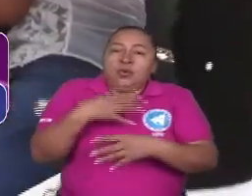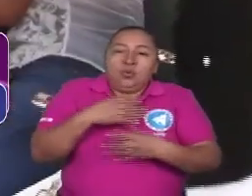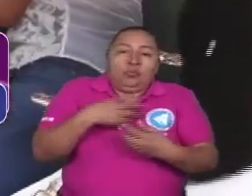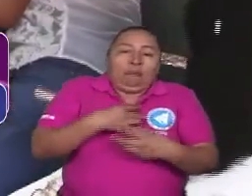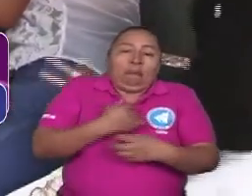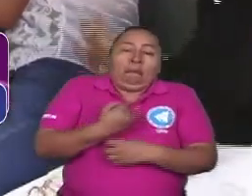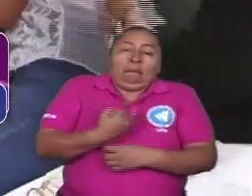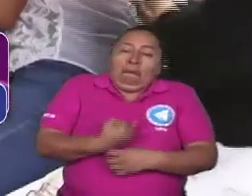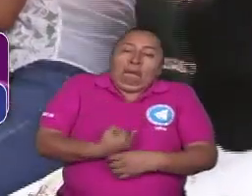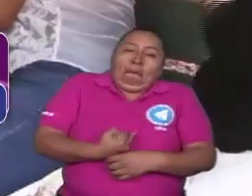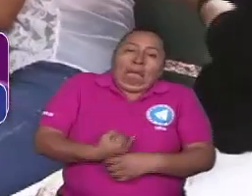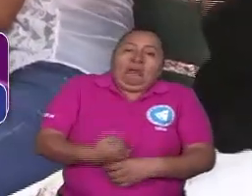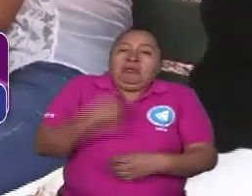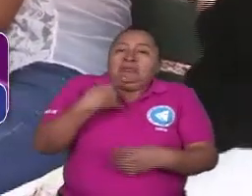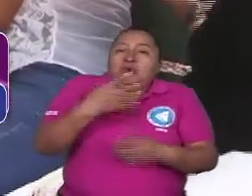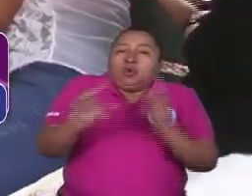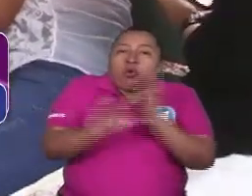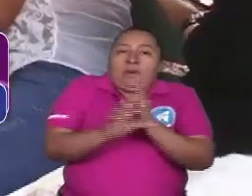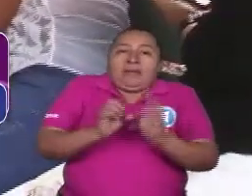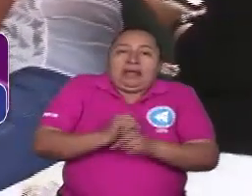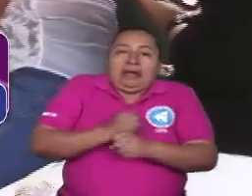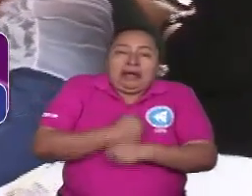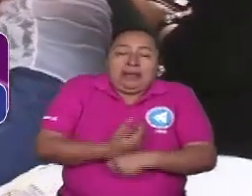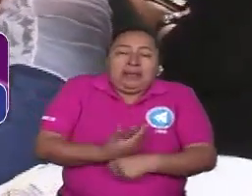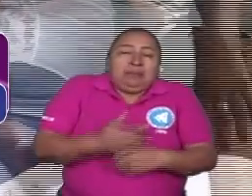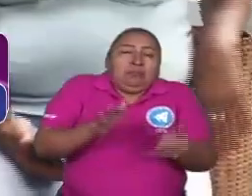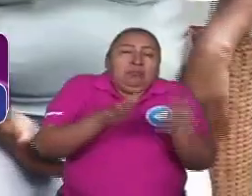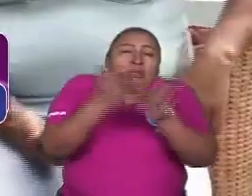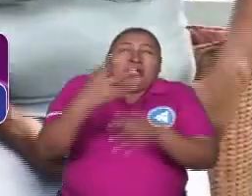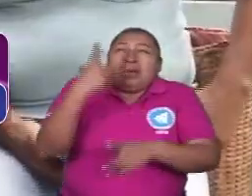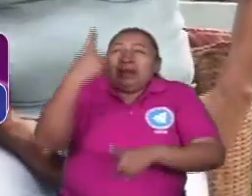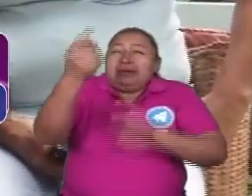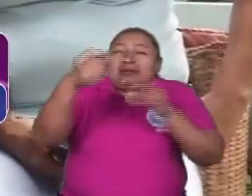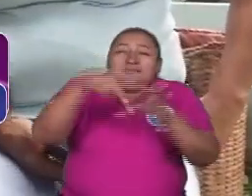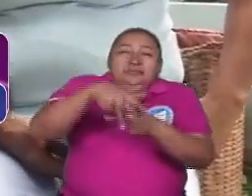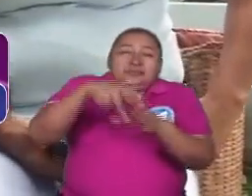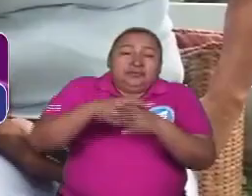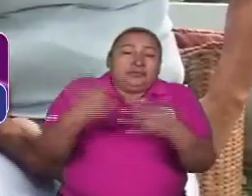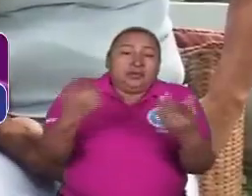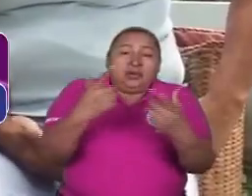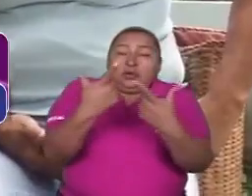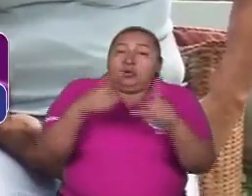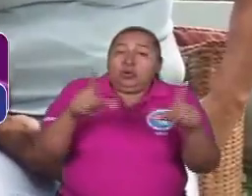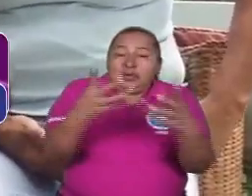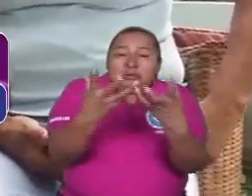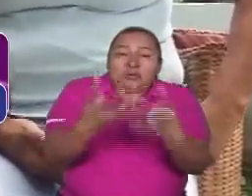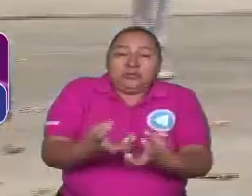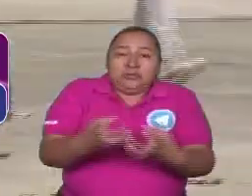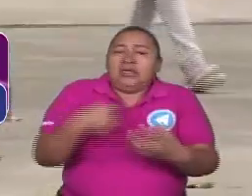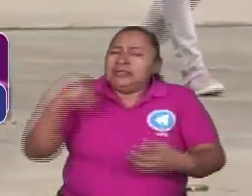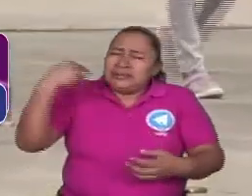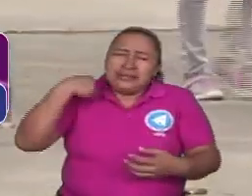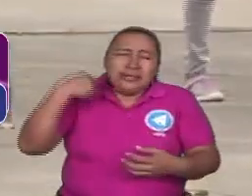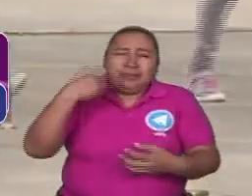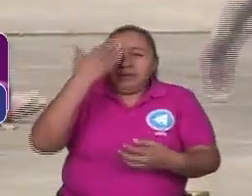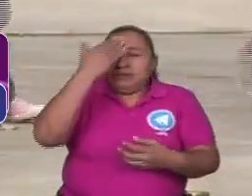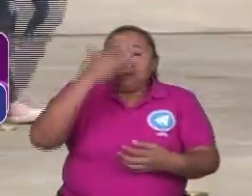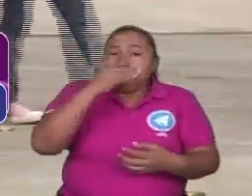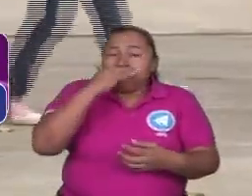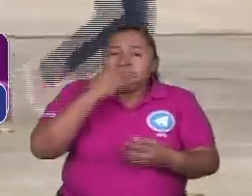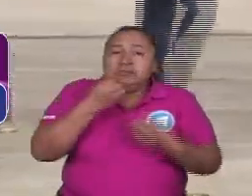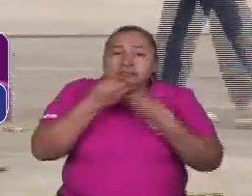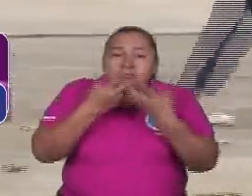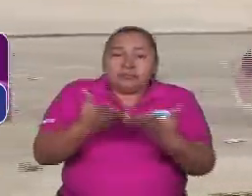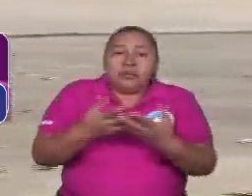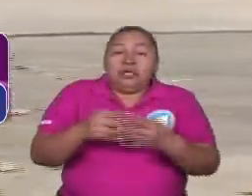vitamínicas, por hambre, en las zonas rurales y campesinadas, en las zonas secas de Nicaragua, eso lo denunciaba el Frente en su comunicado, el